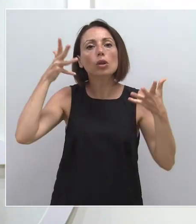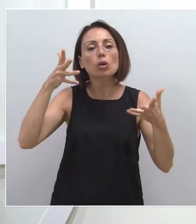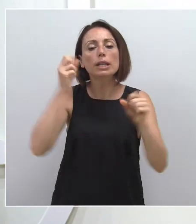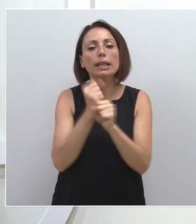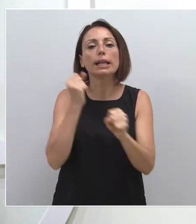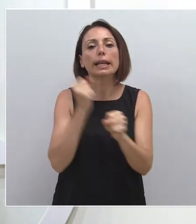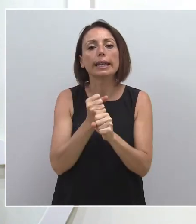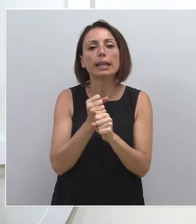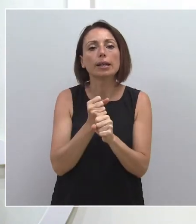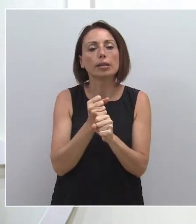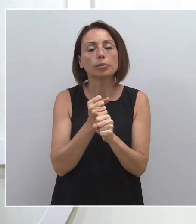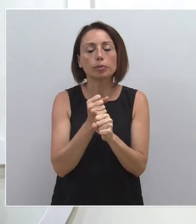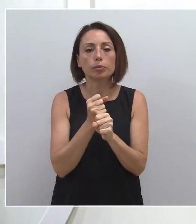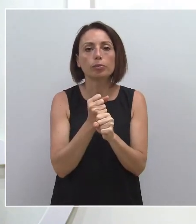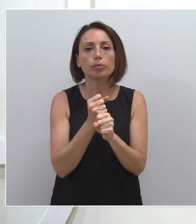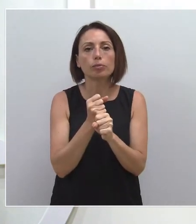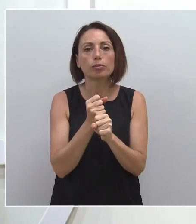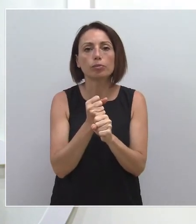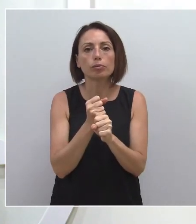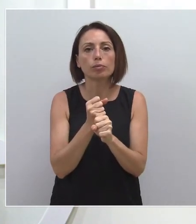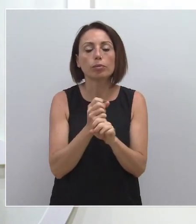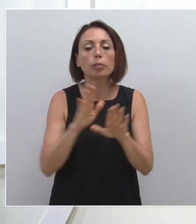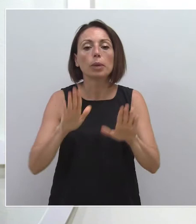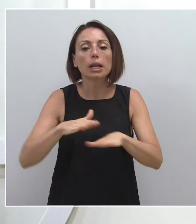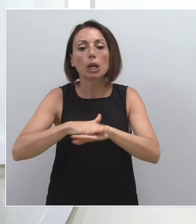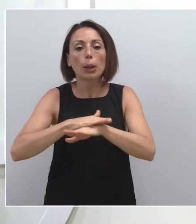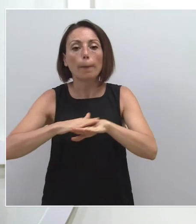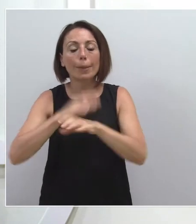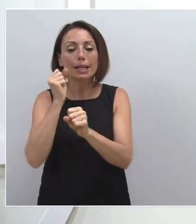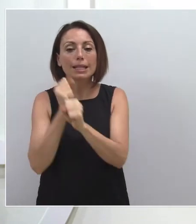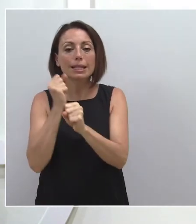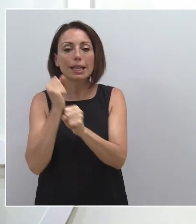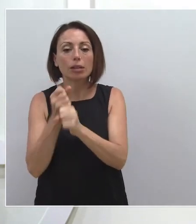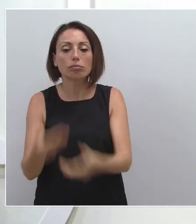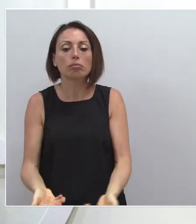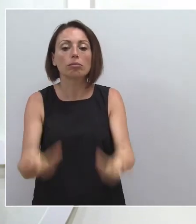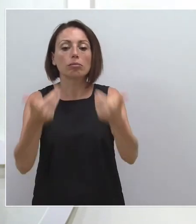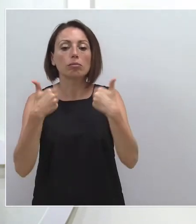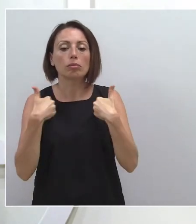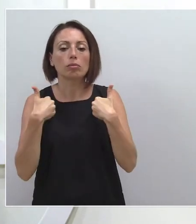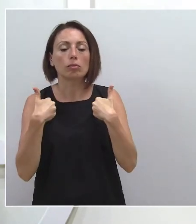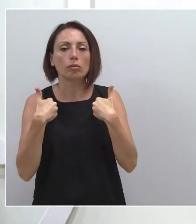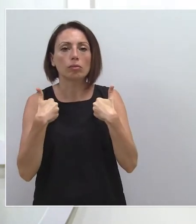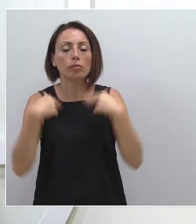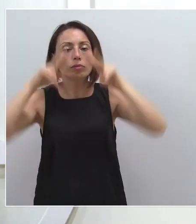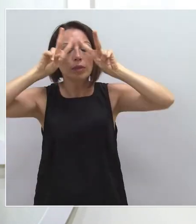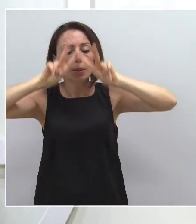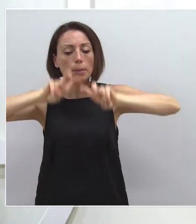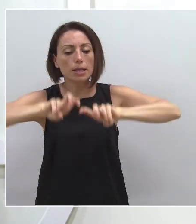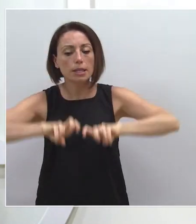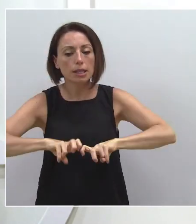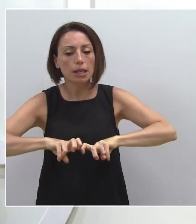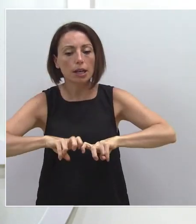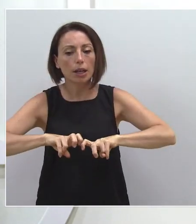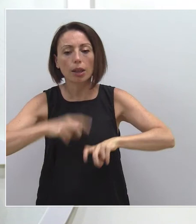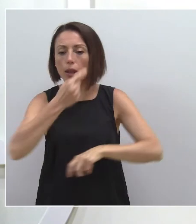Empleo. Por el contrario, el Ministerio de Trabajo es el competente en la investigación, en